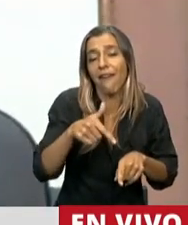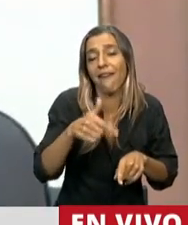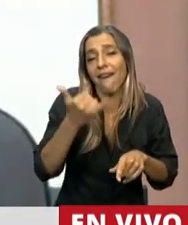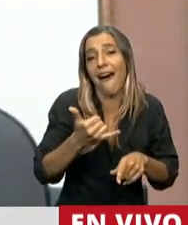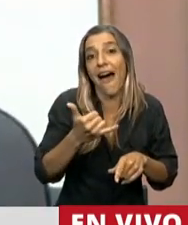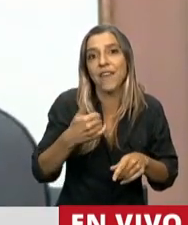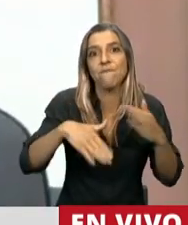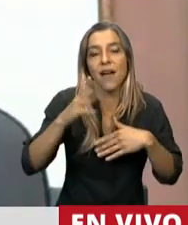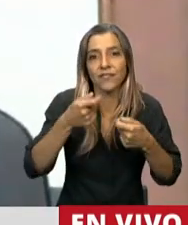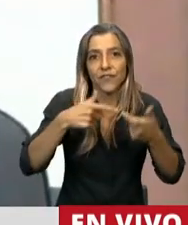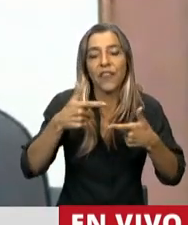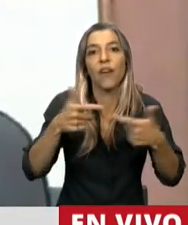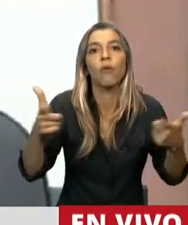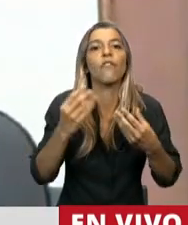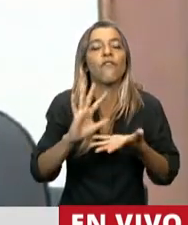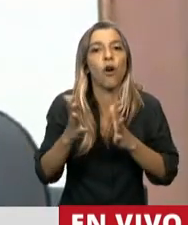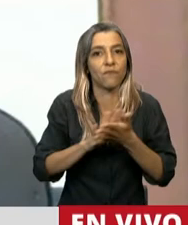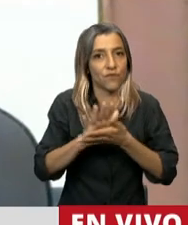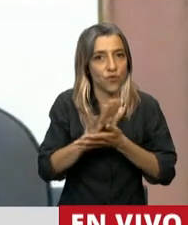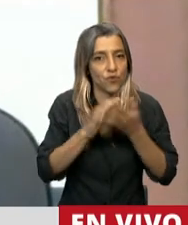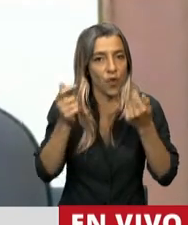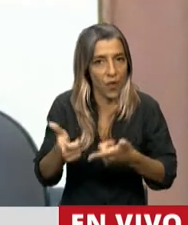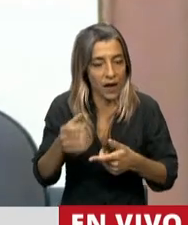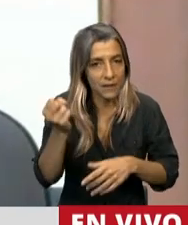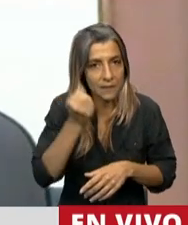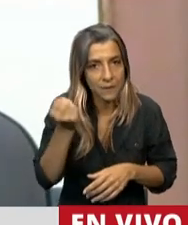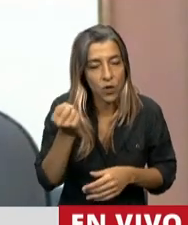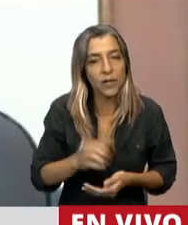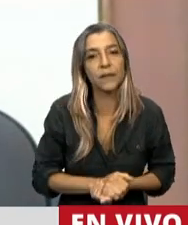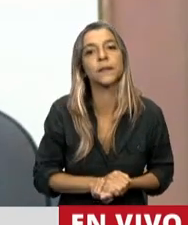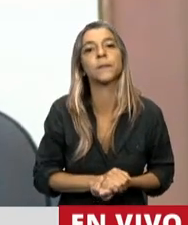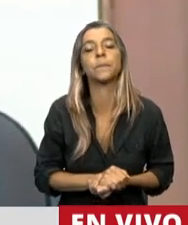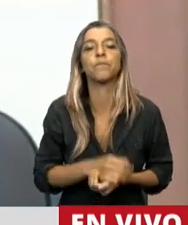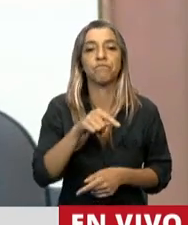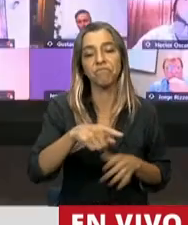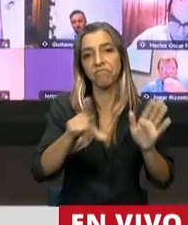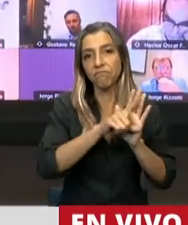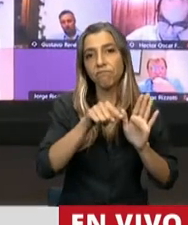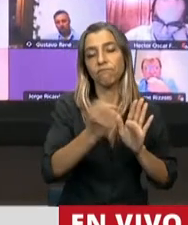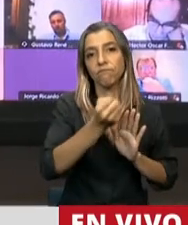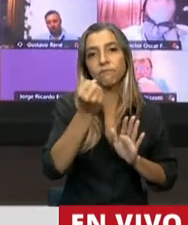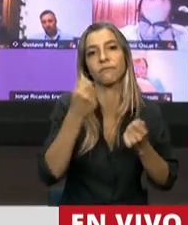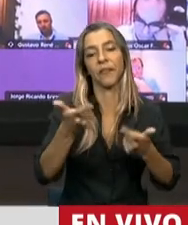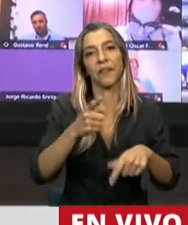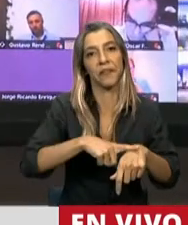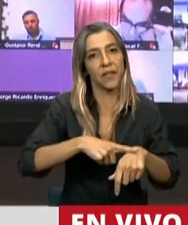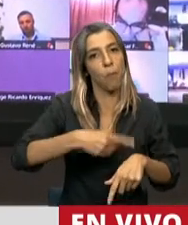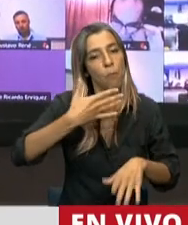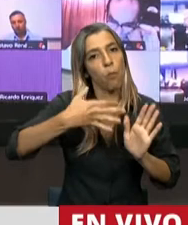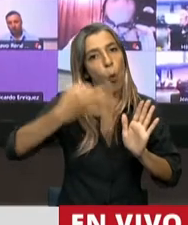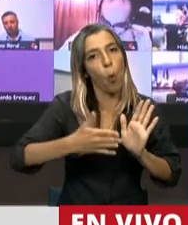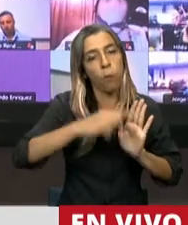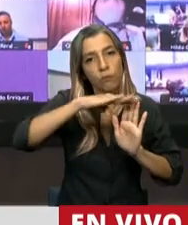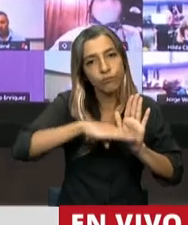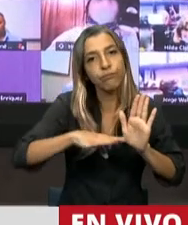el Banco Central que en este proyecto es la prioridad de aplicación y en el que va a establecer los plazos y las condiciones que utilizarán las